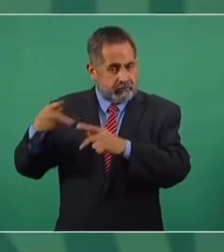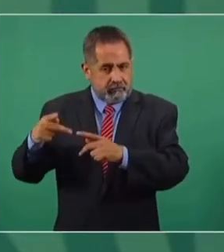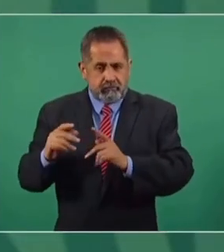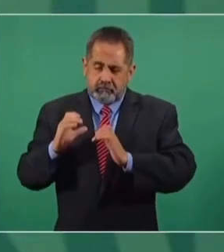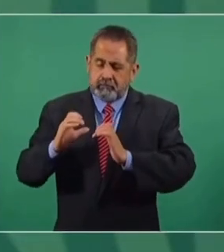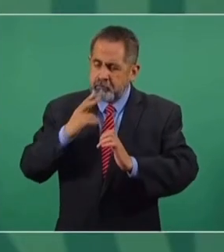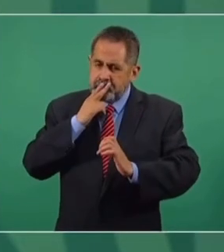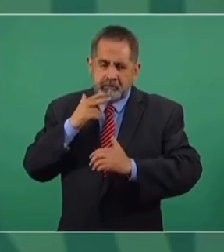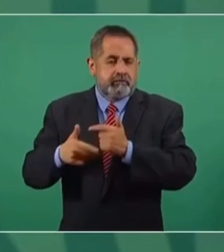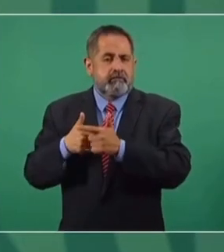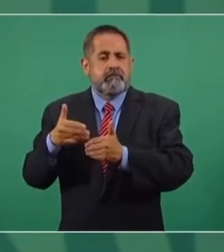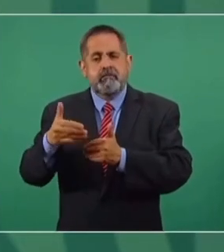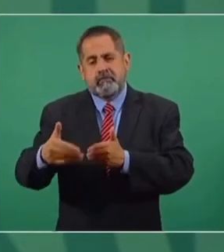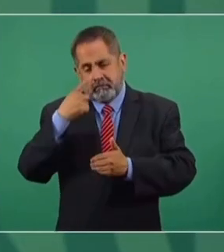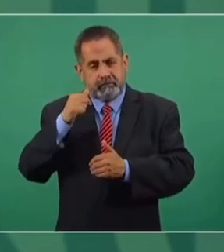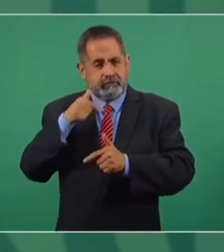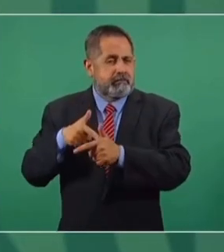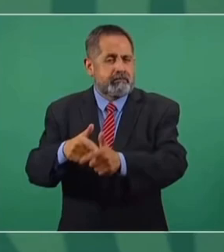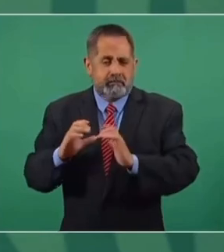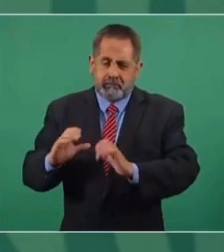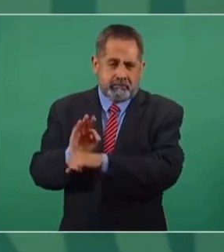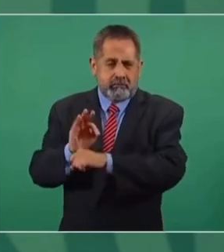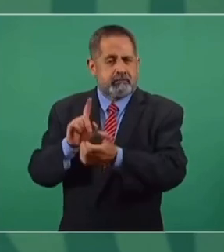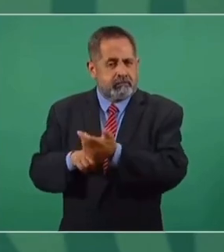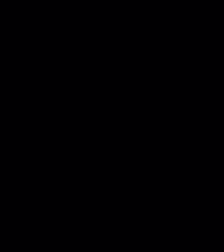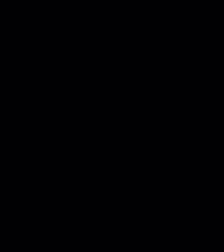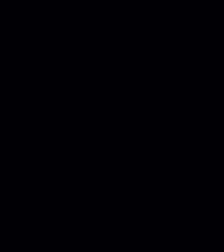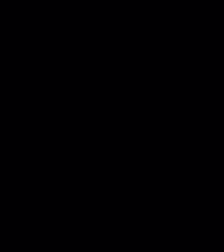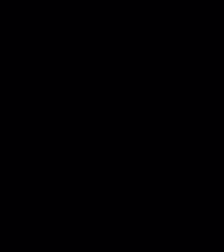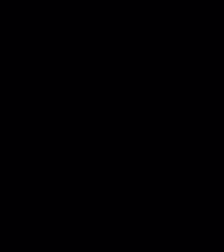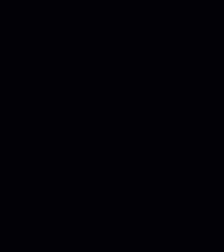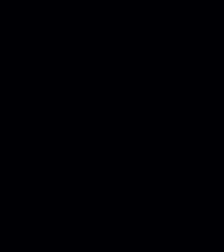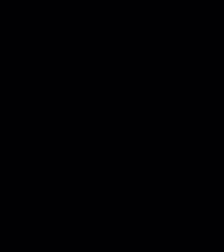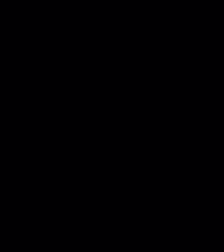se cuiden, se preserven, se protejan. ¡Gracias! ¡Gracias! ¡Gracias!